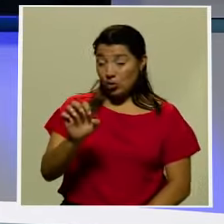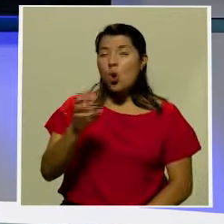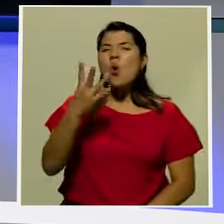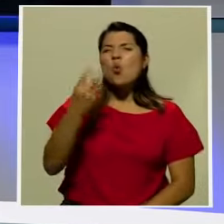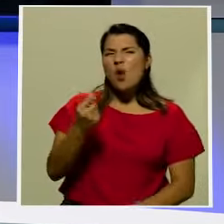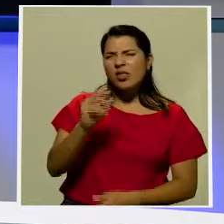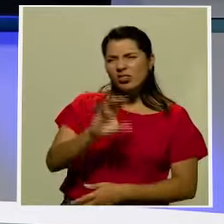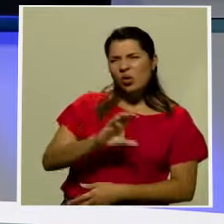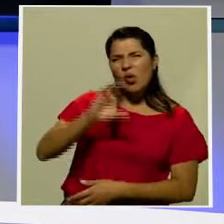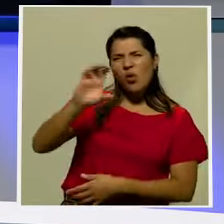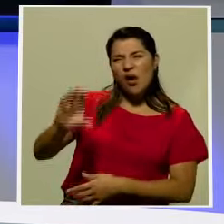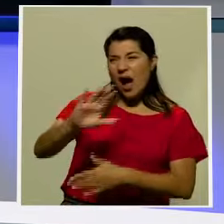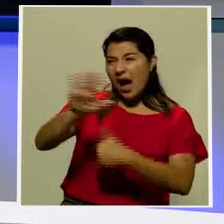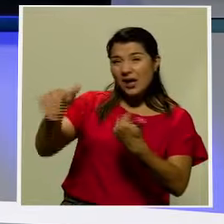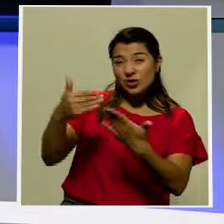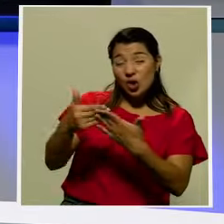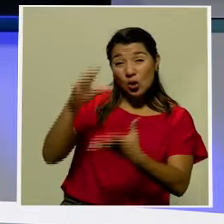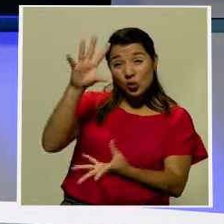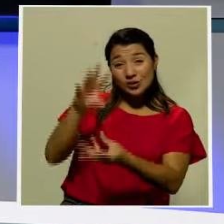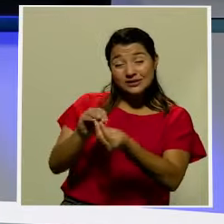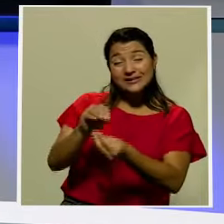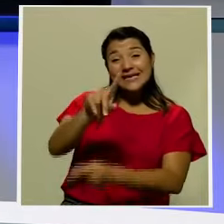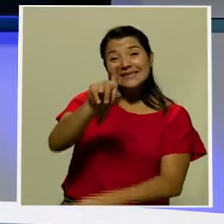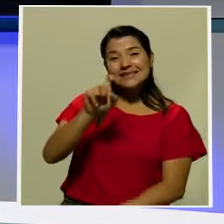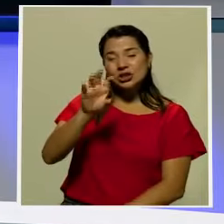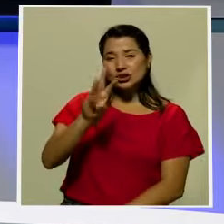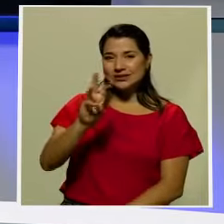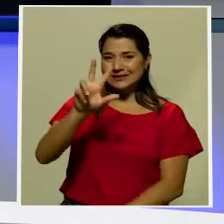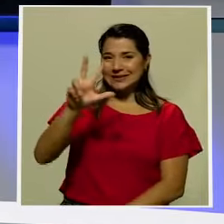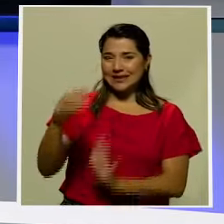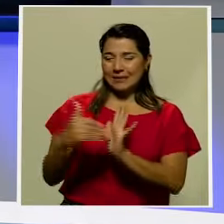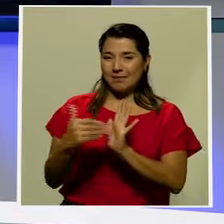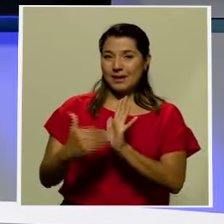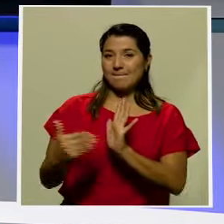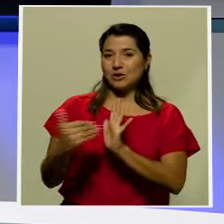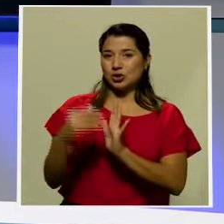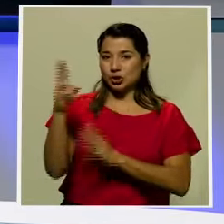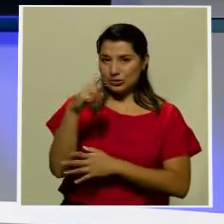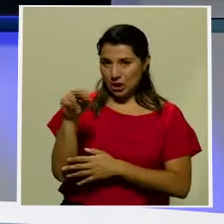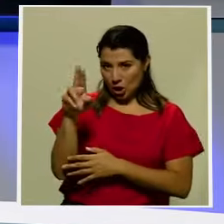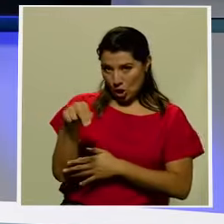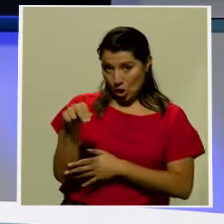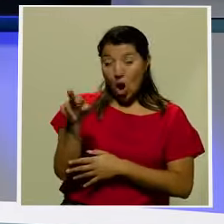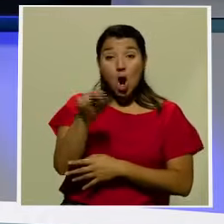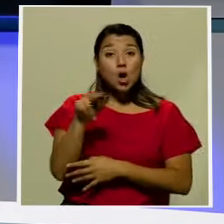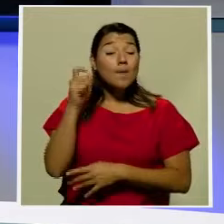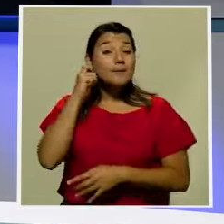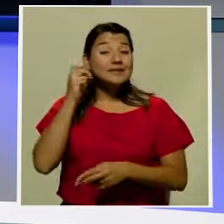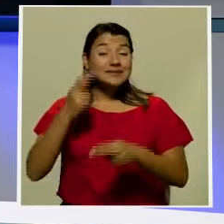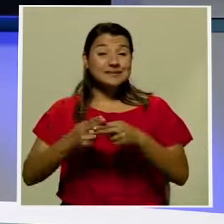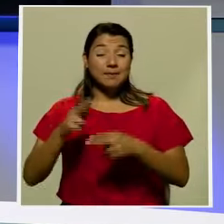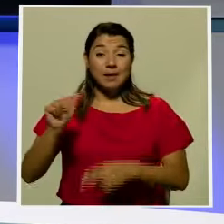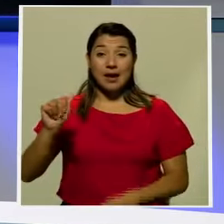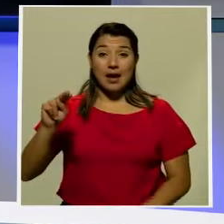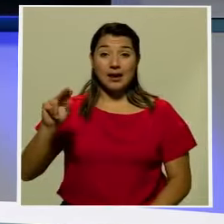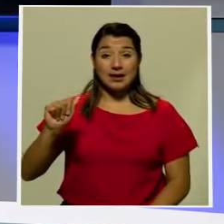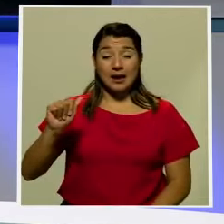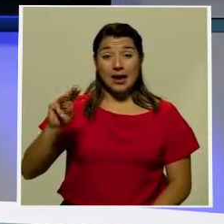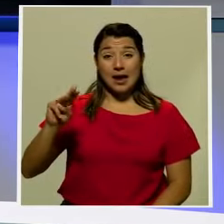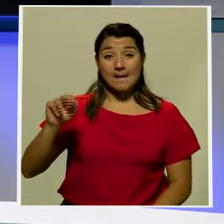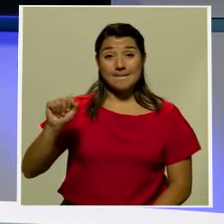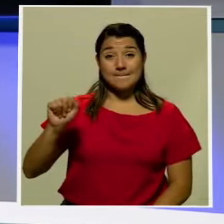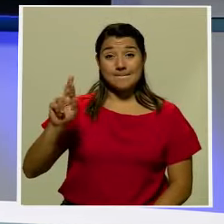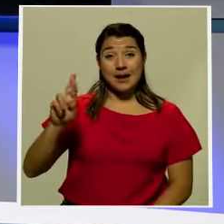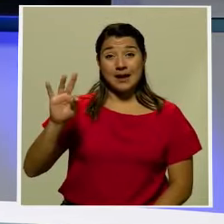163 mil millones de colones. Nuestra compañera Ana Marta Arce se encuentra aquí conmigo en el